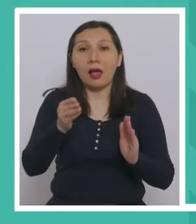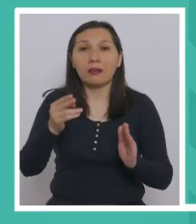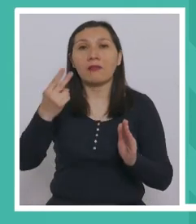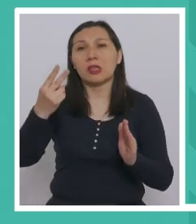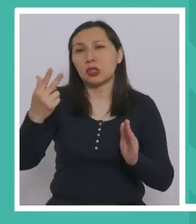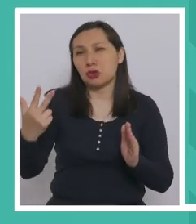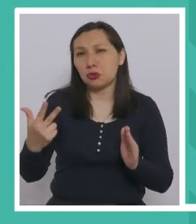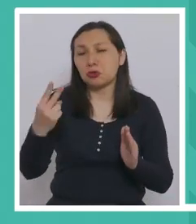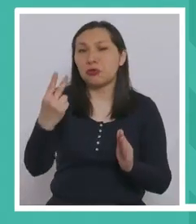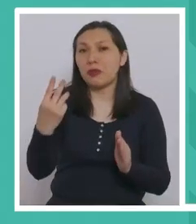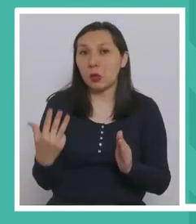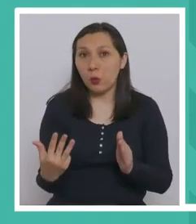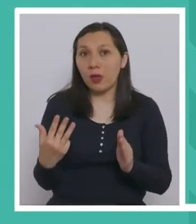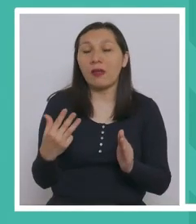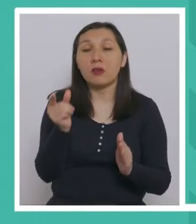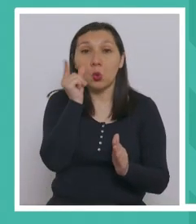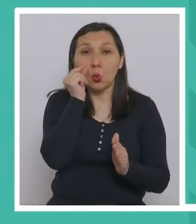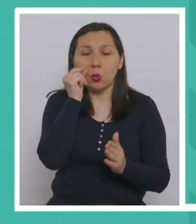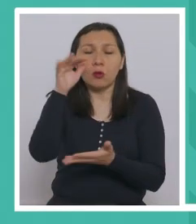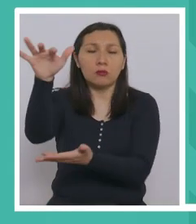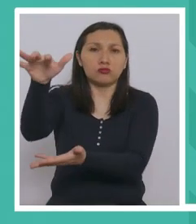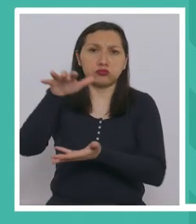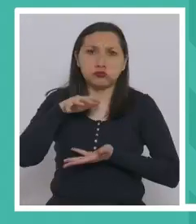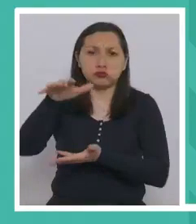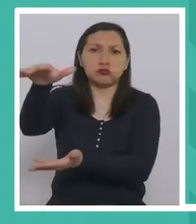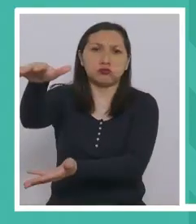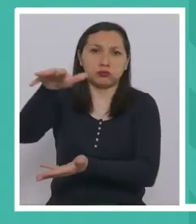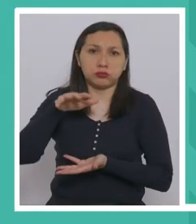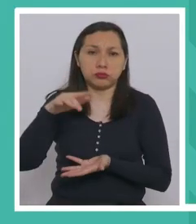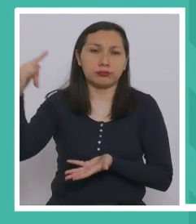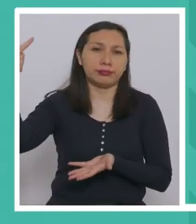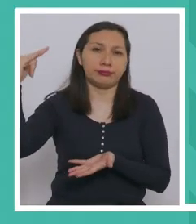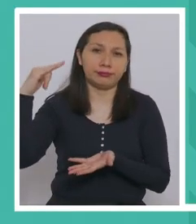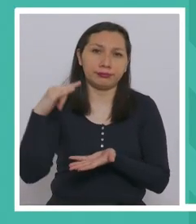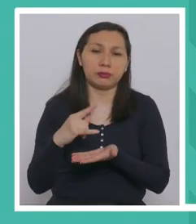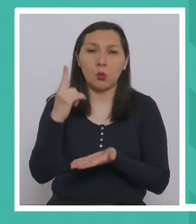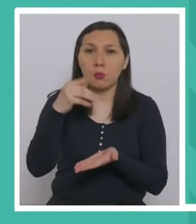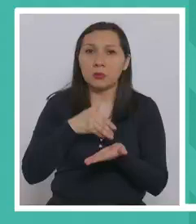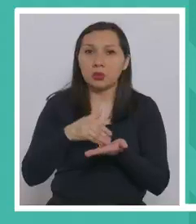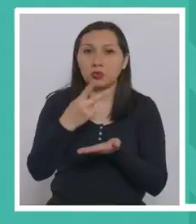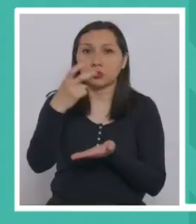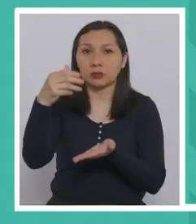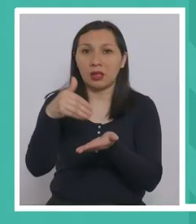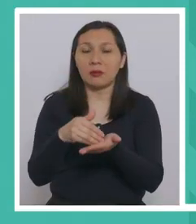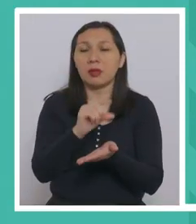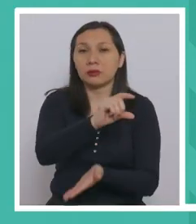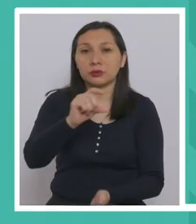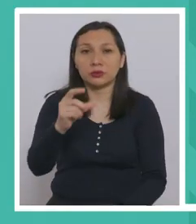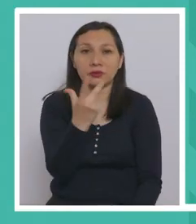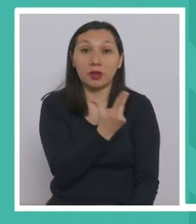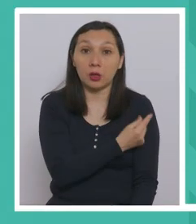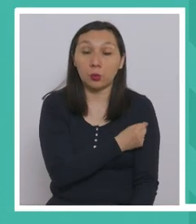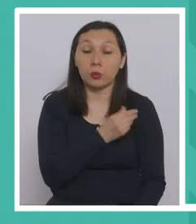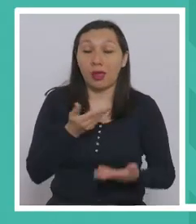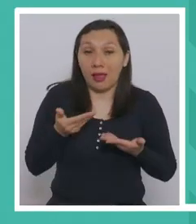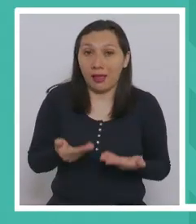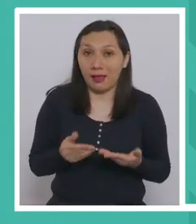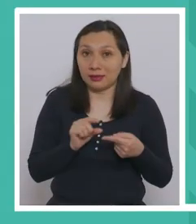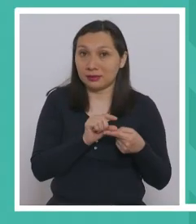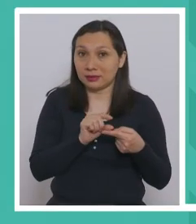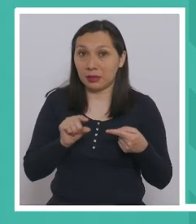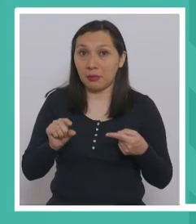el veintiocho y el veintinueve, una cantidad importantísima, más de un millón doscientas mil dosis de vacunas. Y esta semana